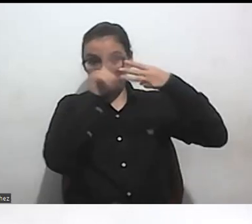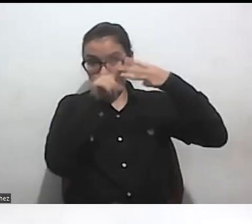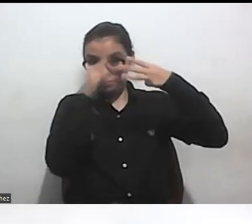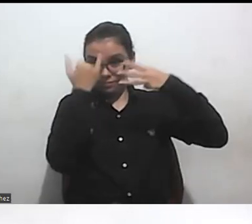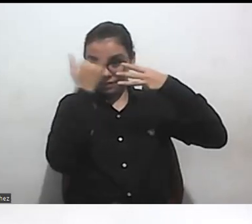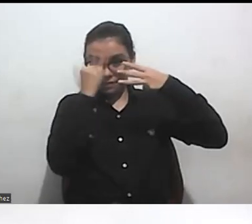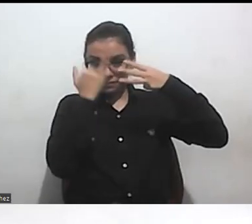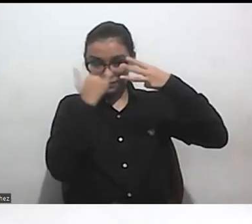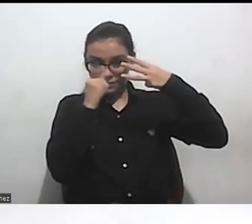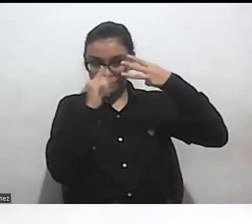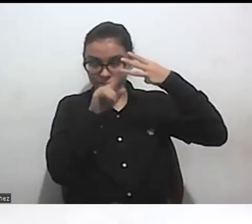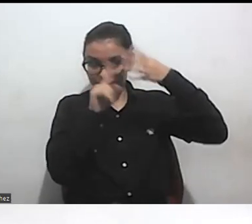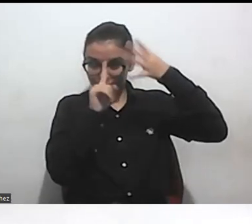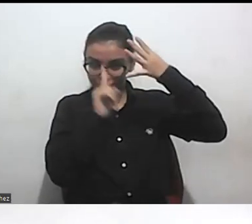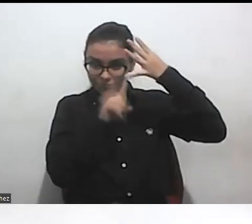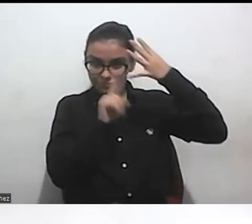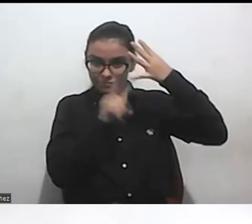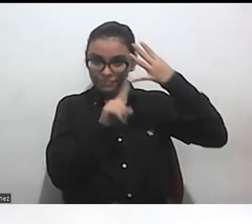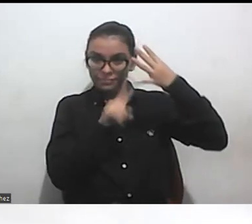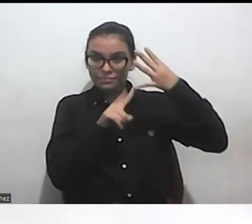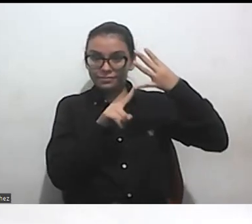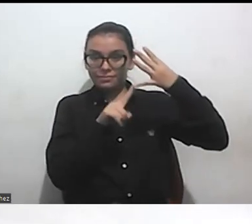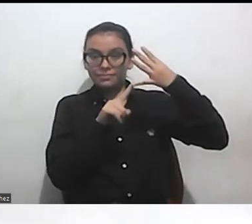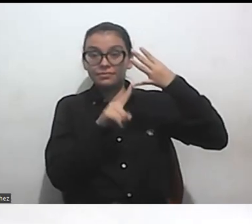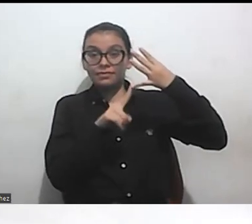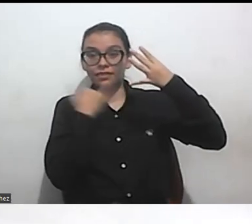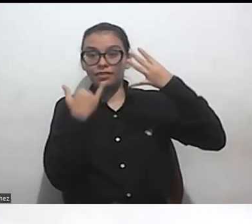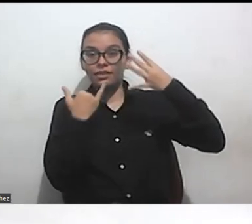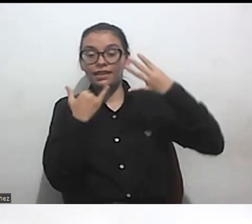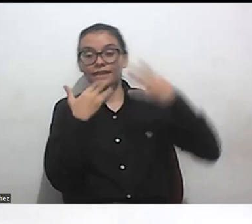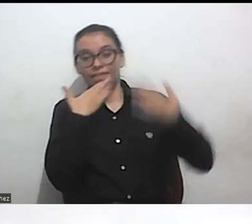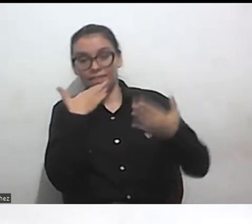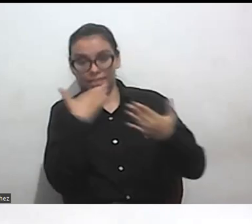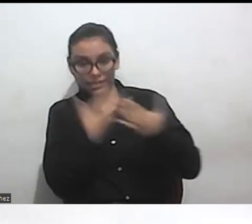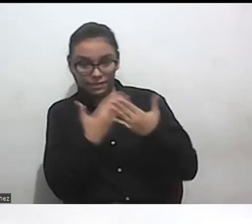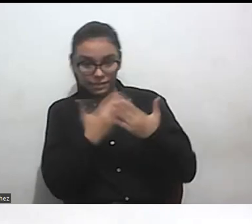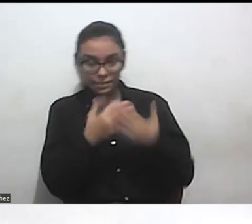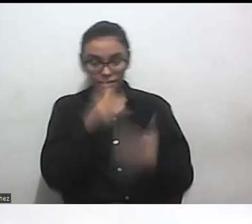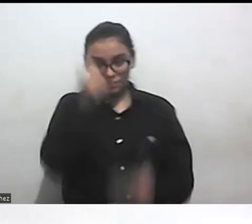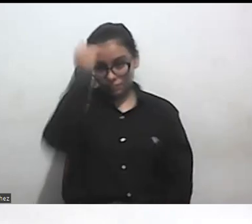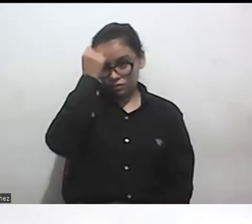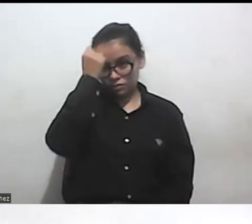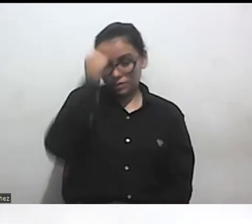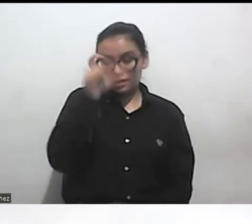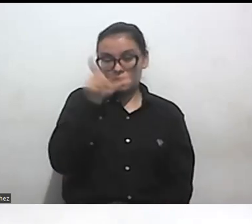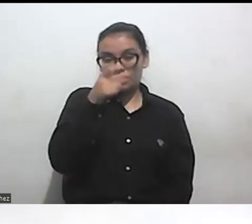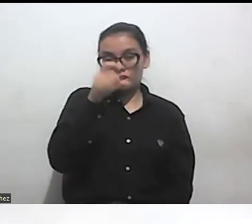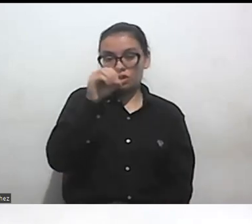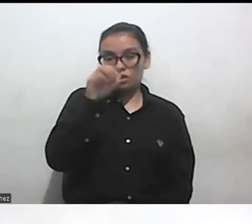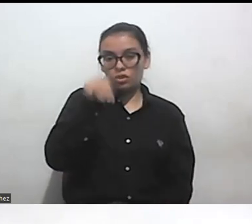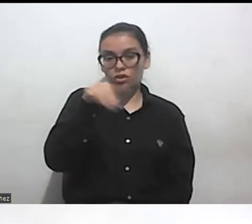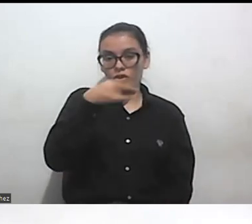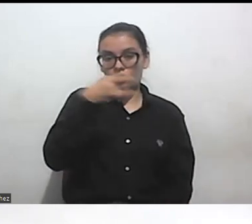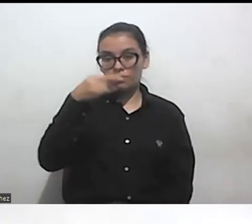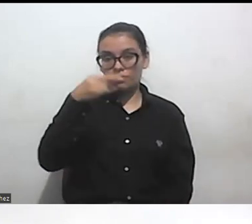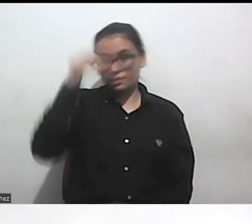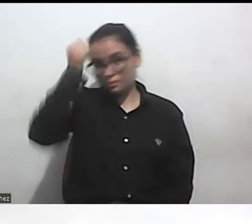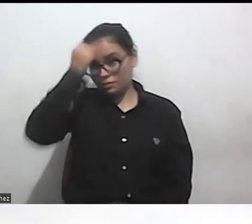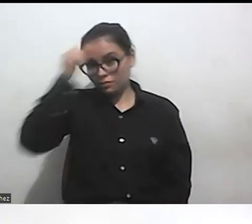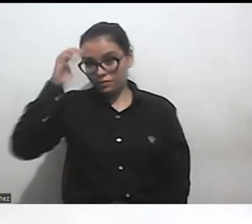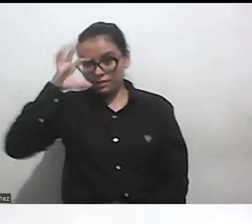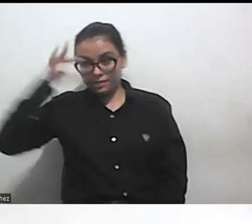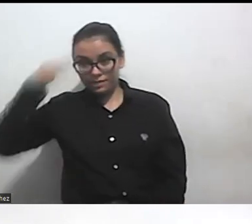conversatorio quiero agradecerles profe andrea gómez profe andrea parra por compartir con nosotros su experiencia desde